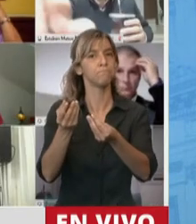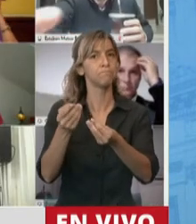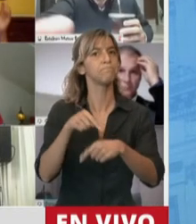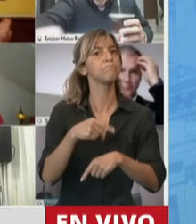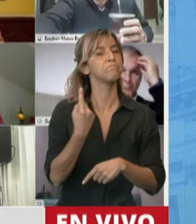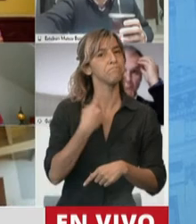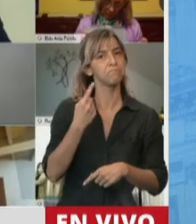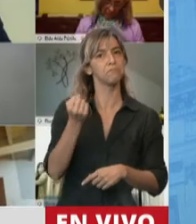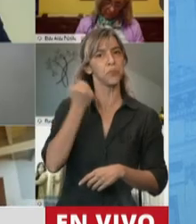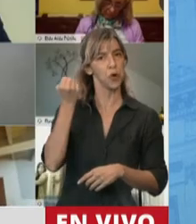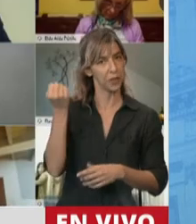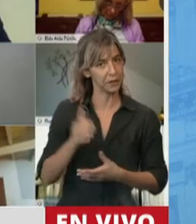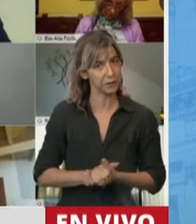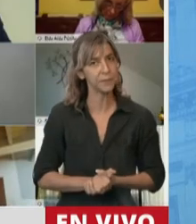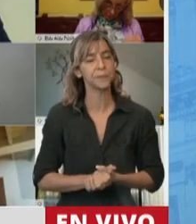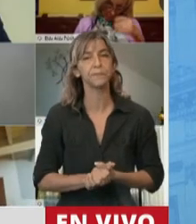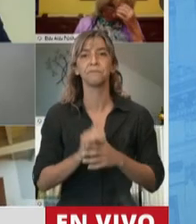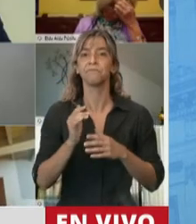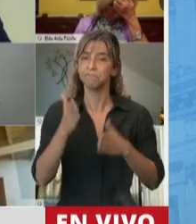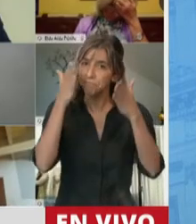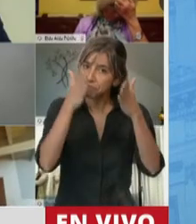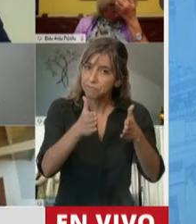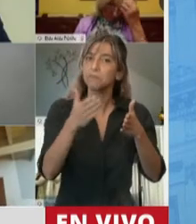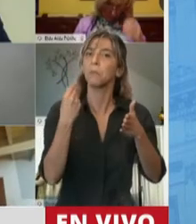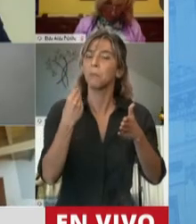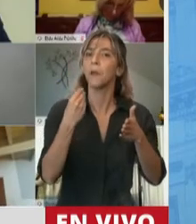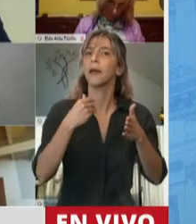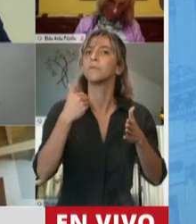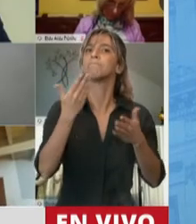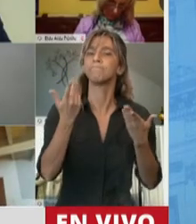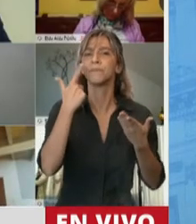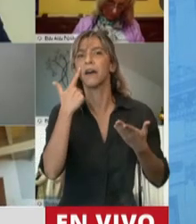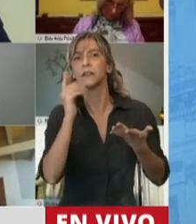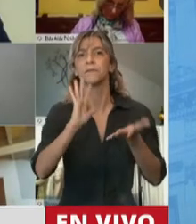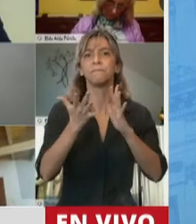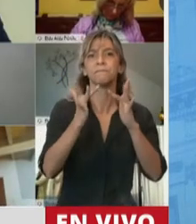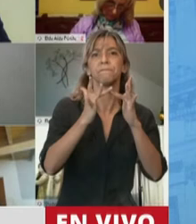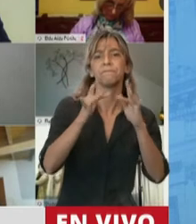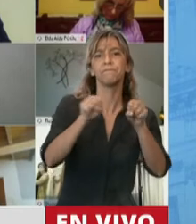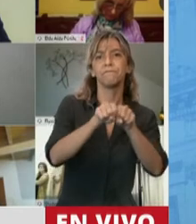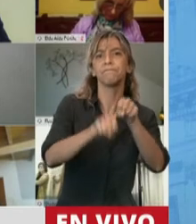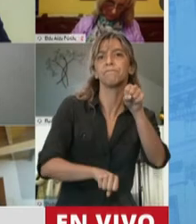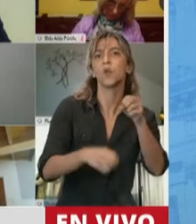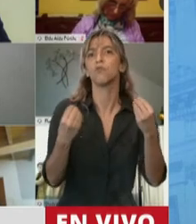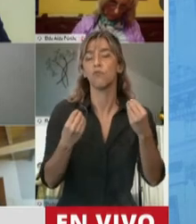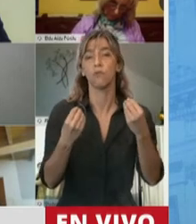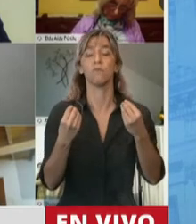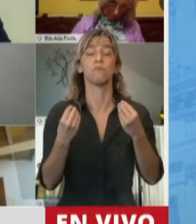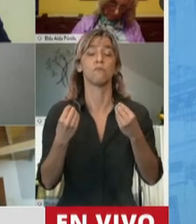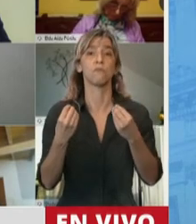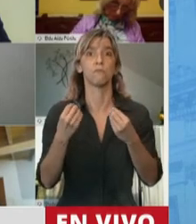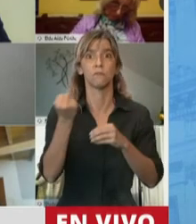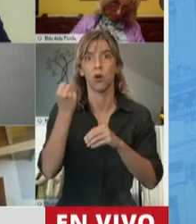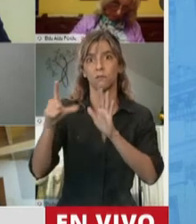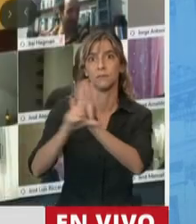La desconectividad, los derechos sindicales, donde también había una gran preocupación por este